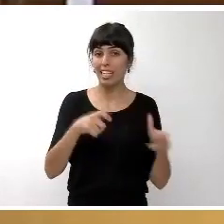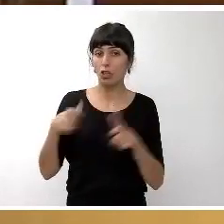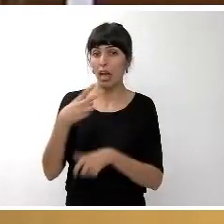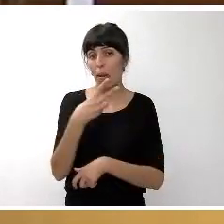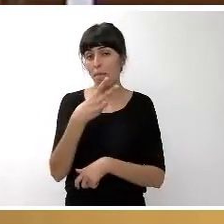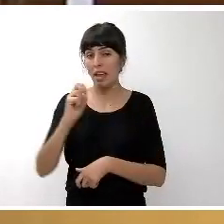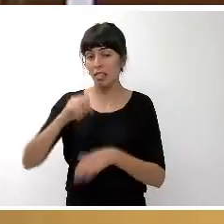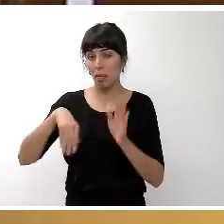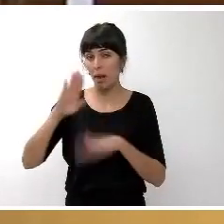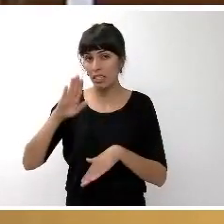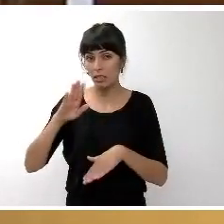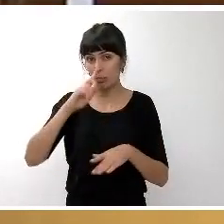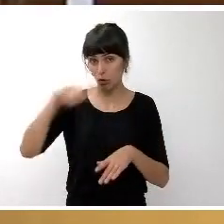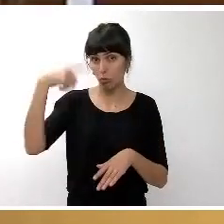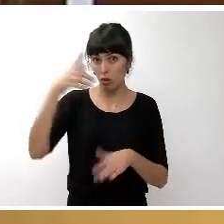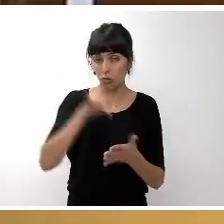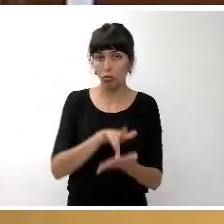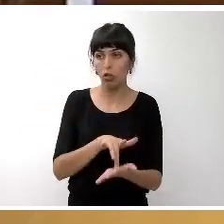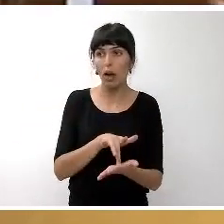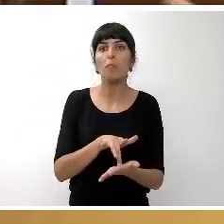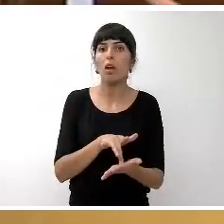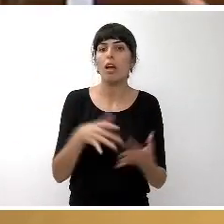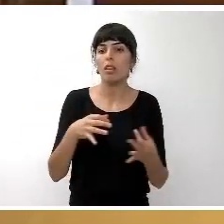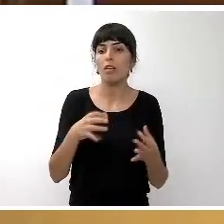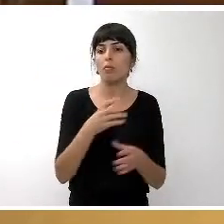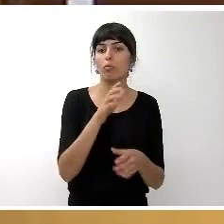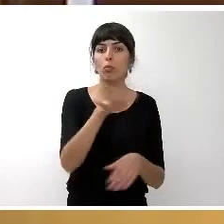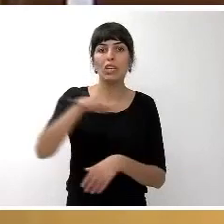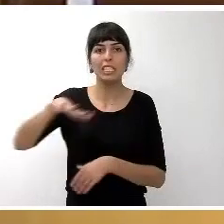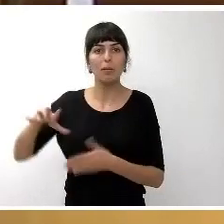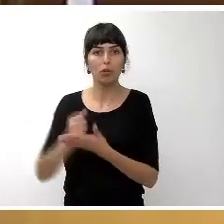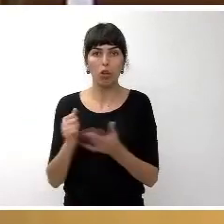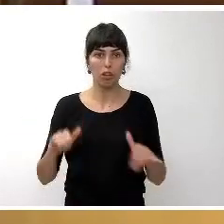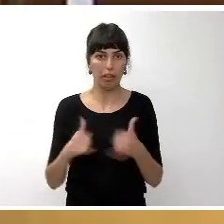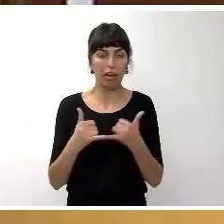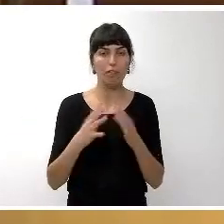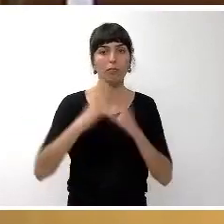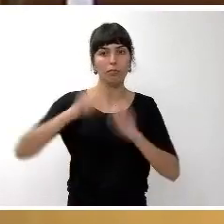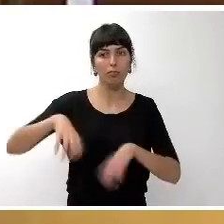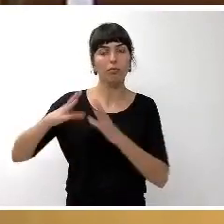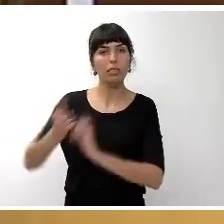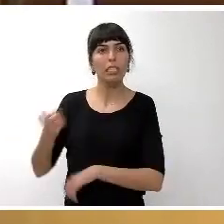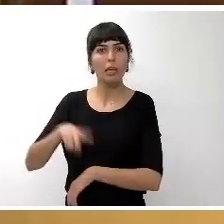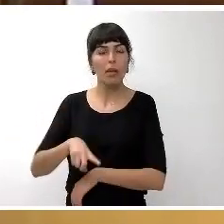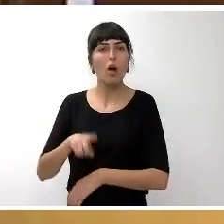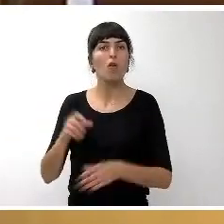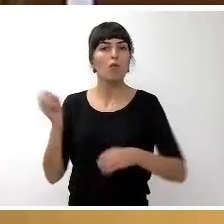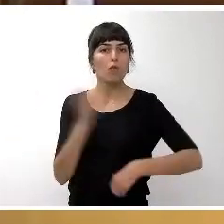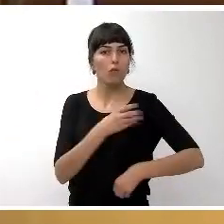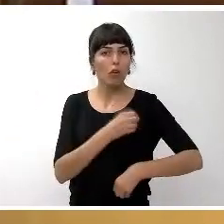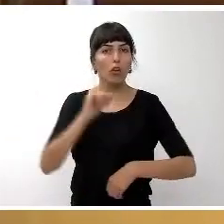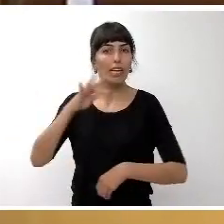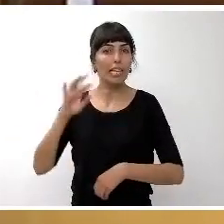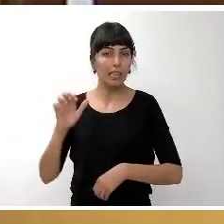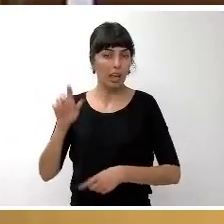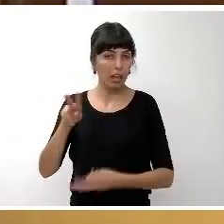año, se concierten con los municipios, acabamos de firmar también la estrategia de aplicación de los fondos ITE, por eso me ausente del